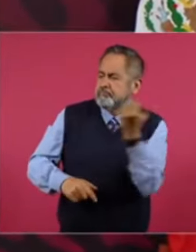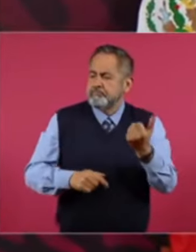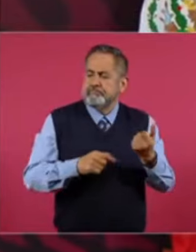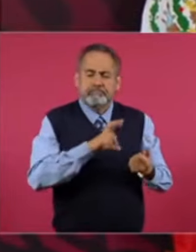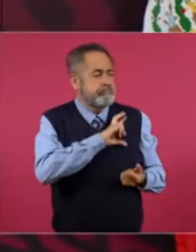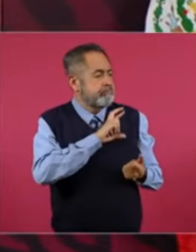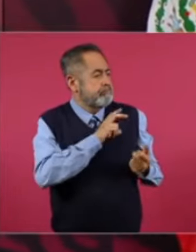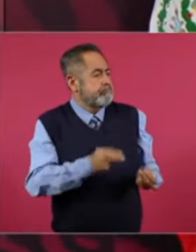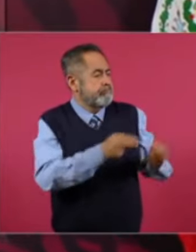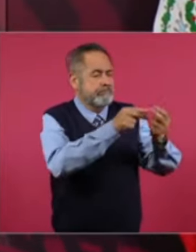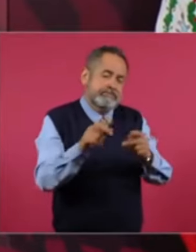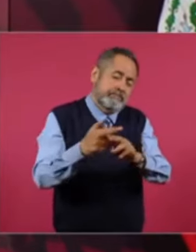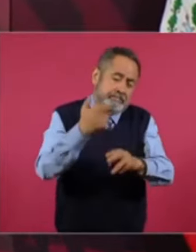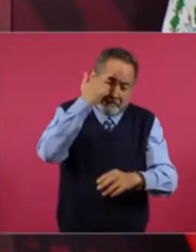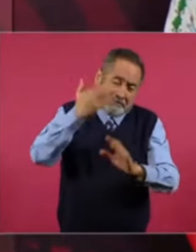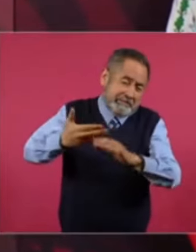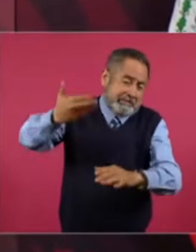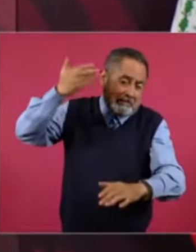ferrocarriles.